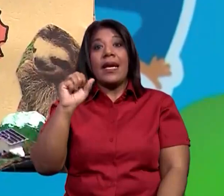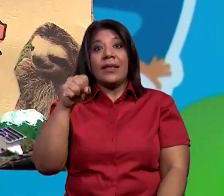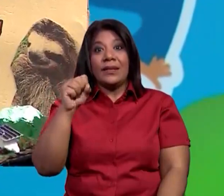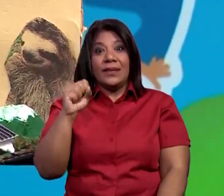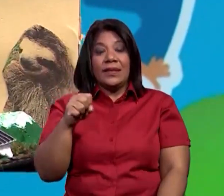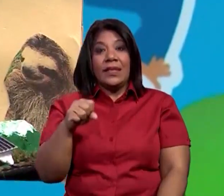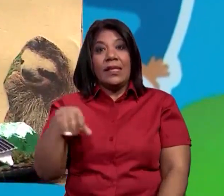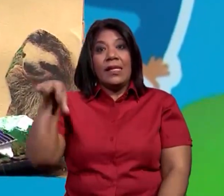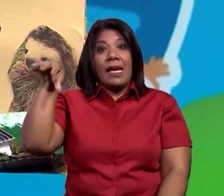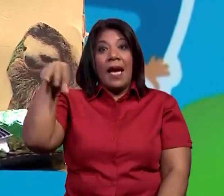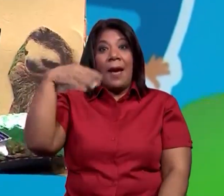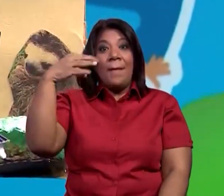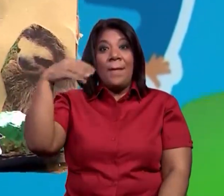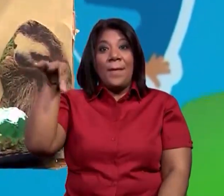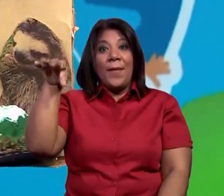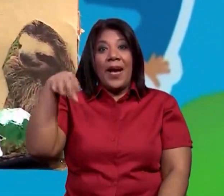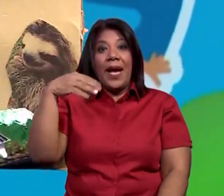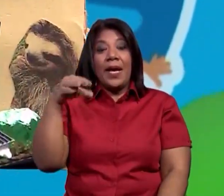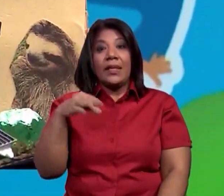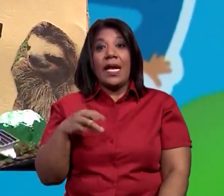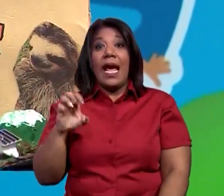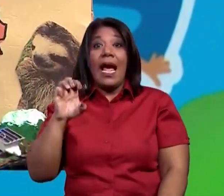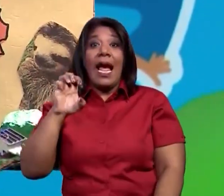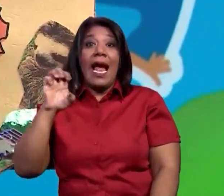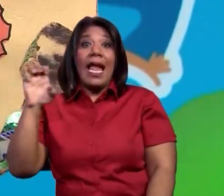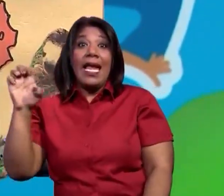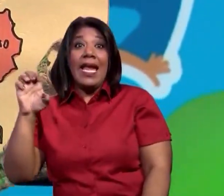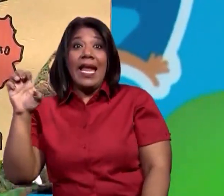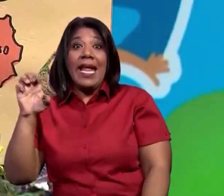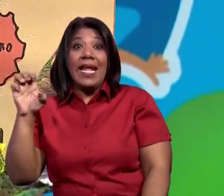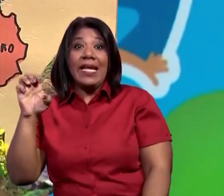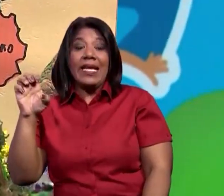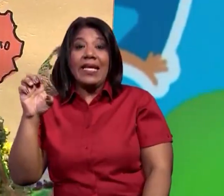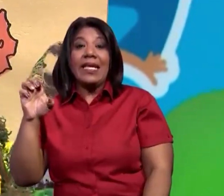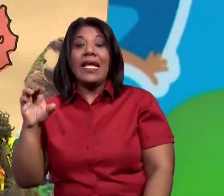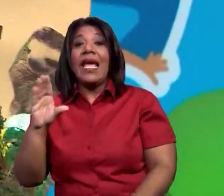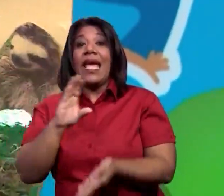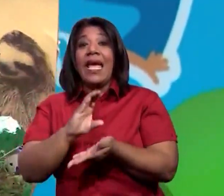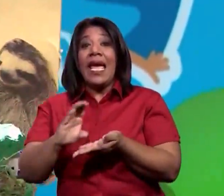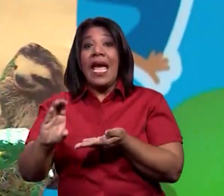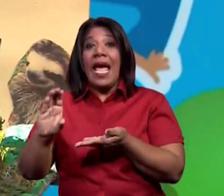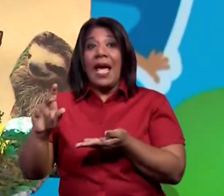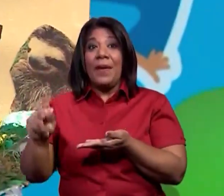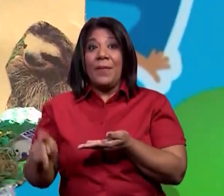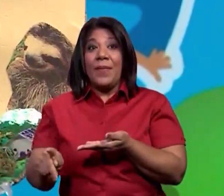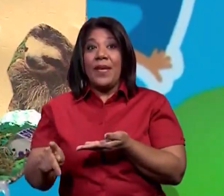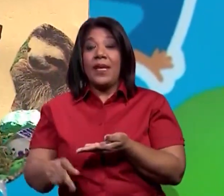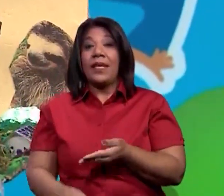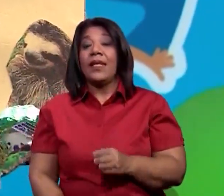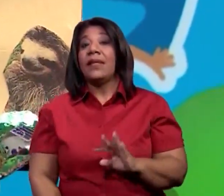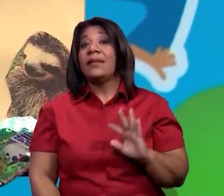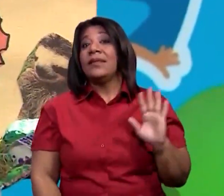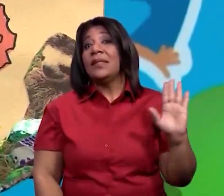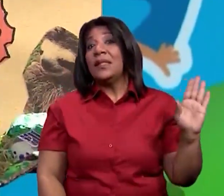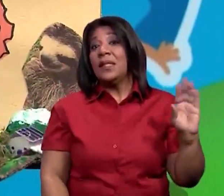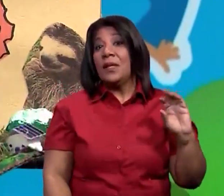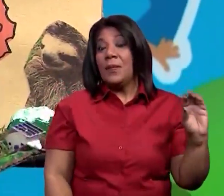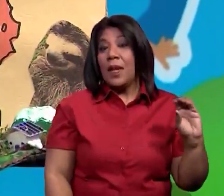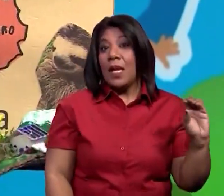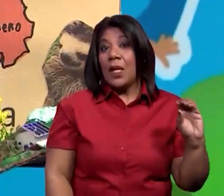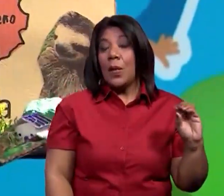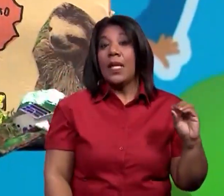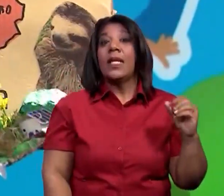al sur. Al este tenemos a Capira. Y al oeste el